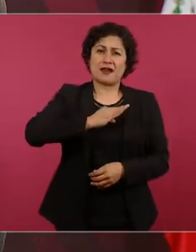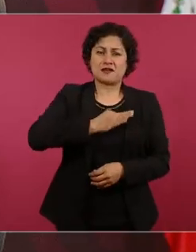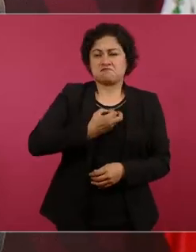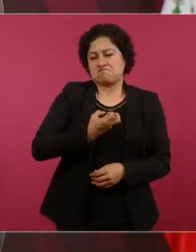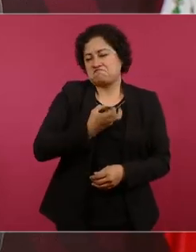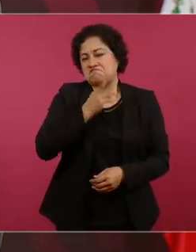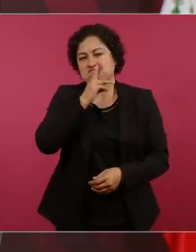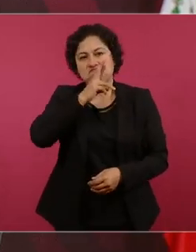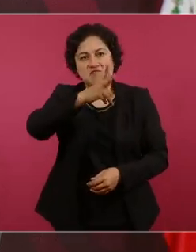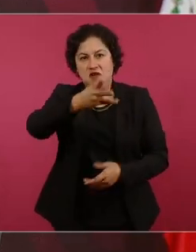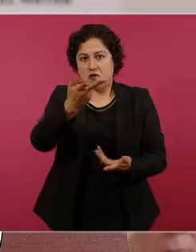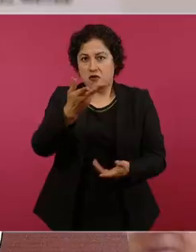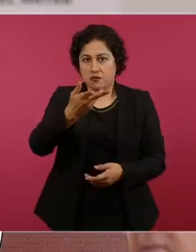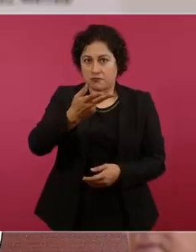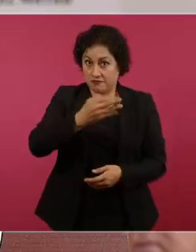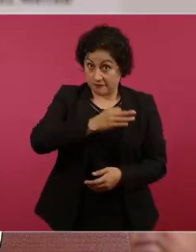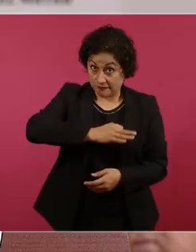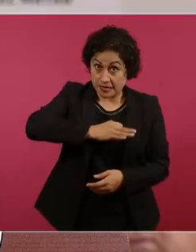verdaderamente feliz